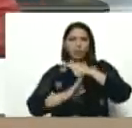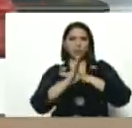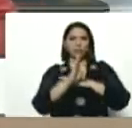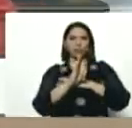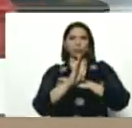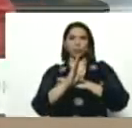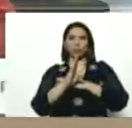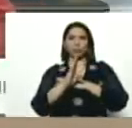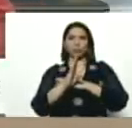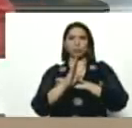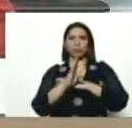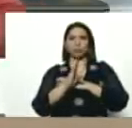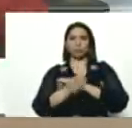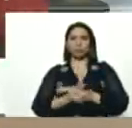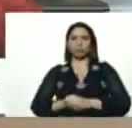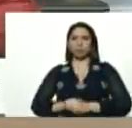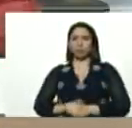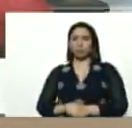honestidad,